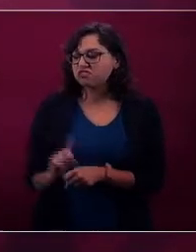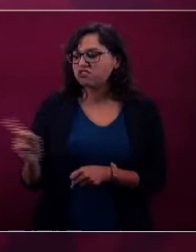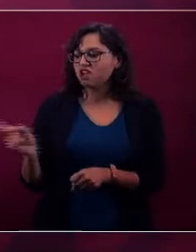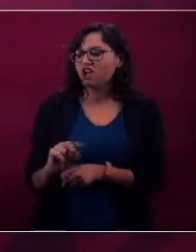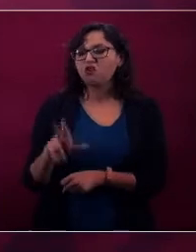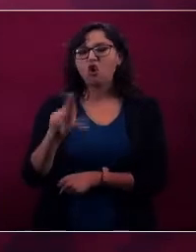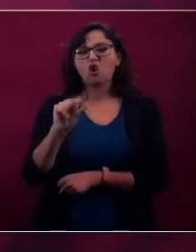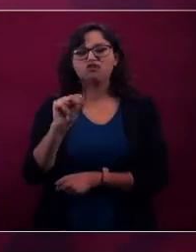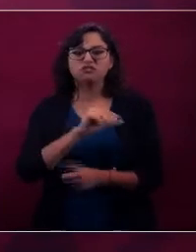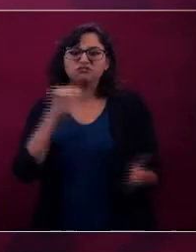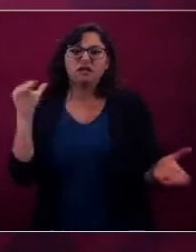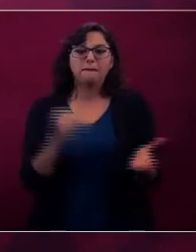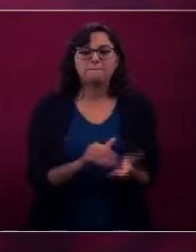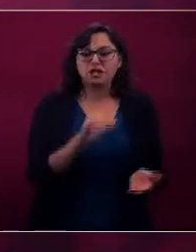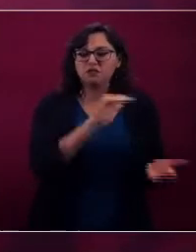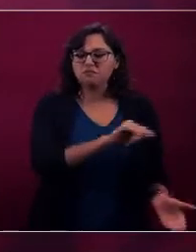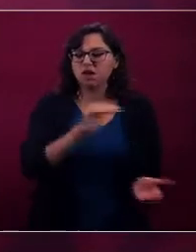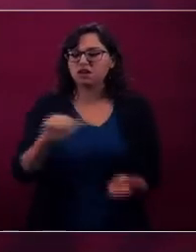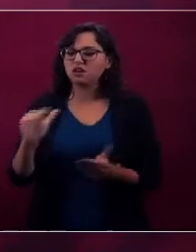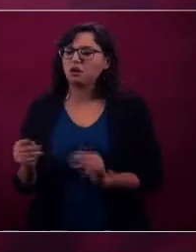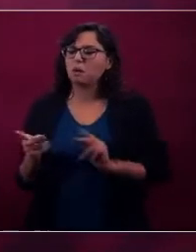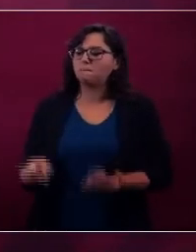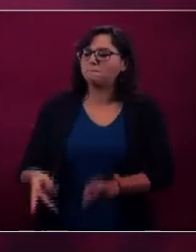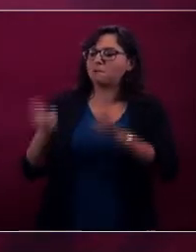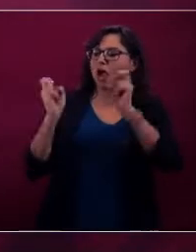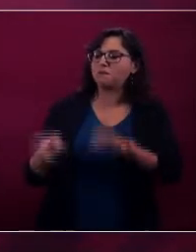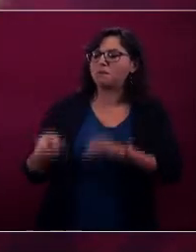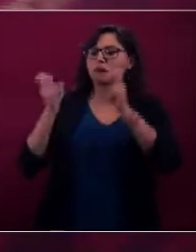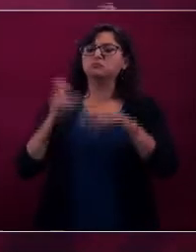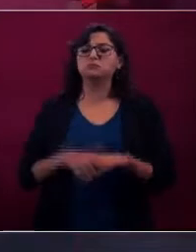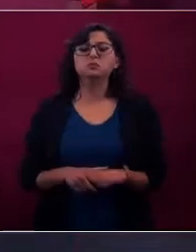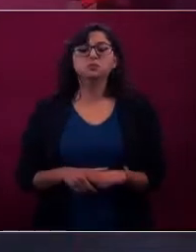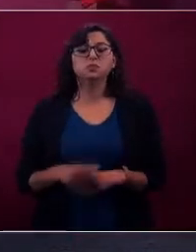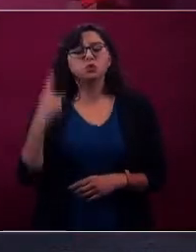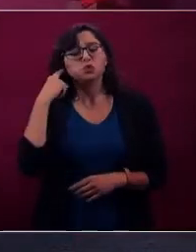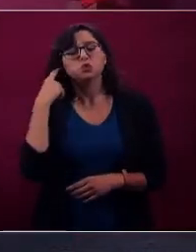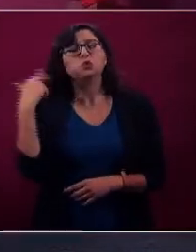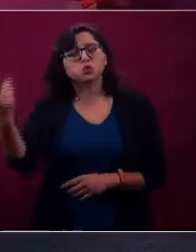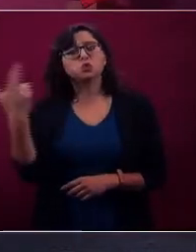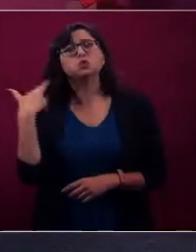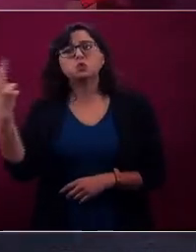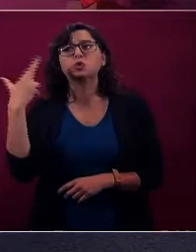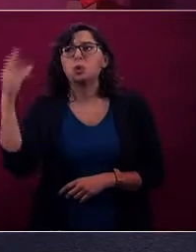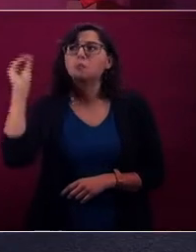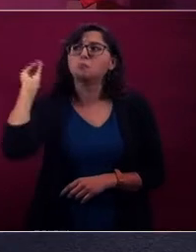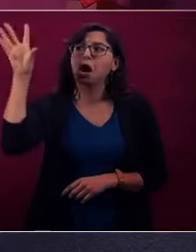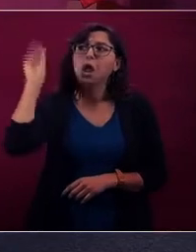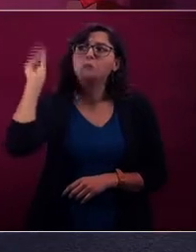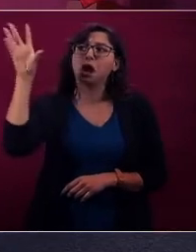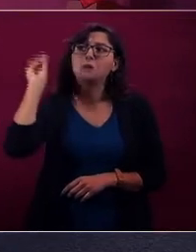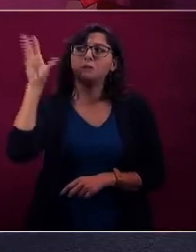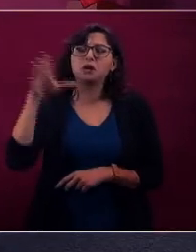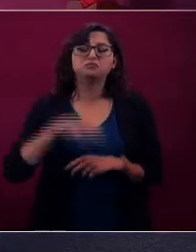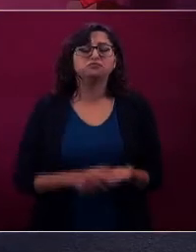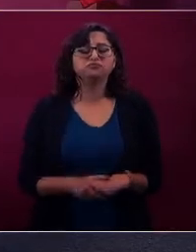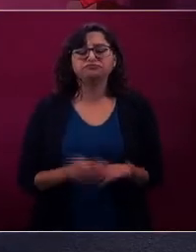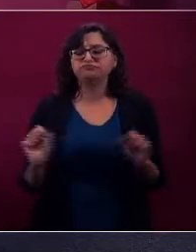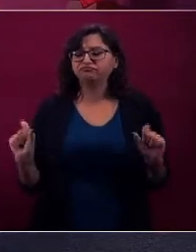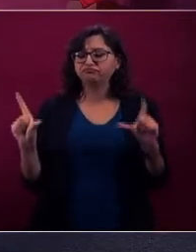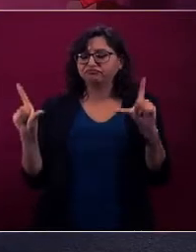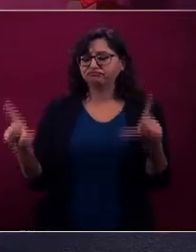Porque podía estar sonando la alarma, podían tener monitores,